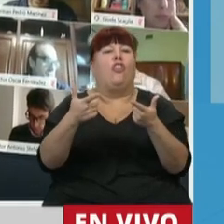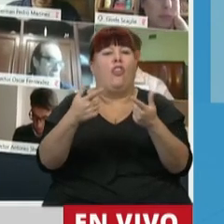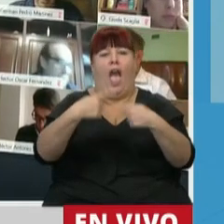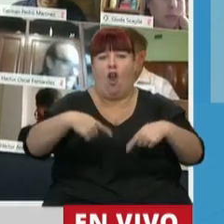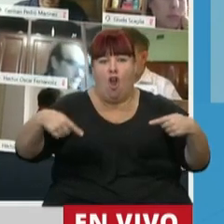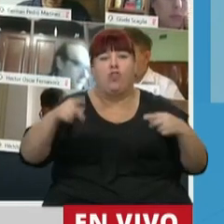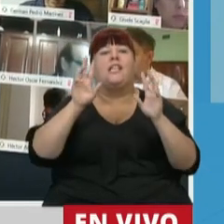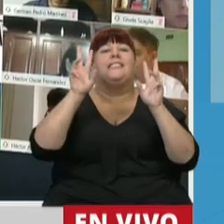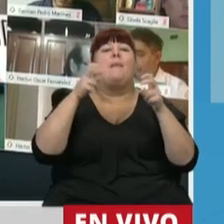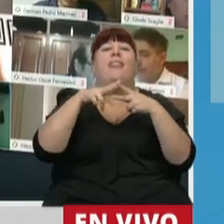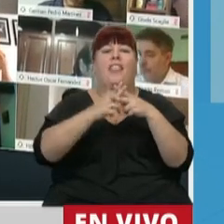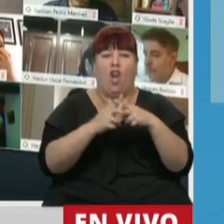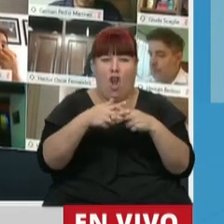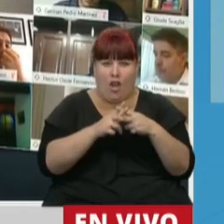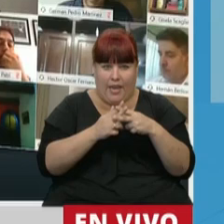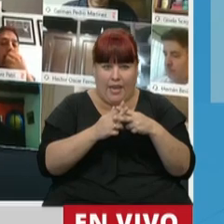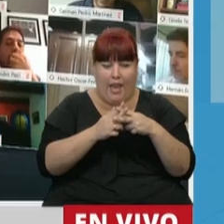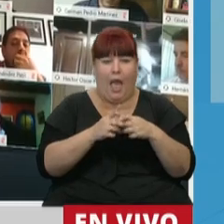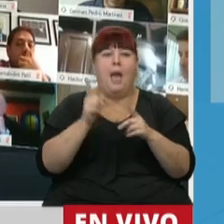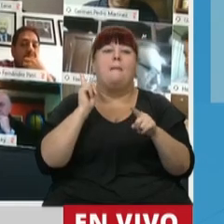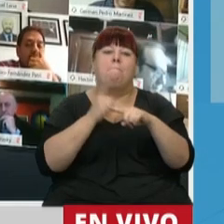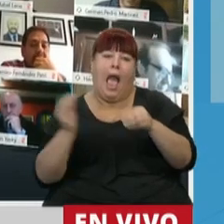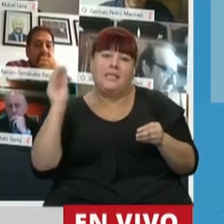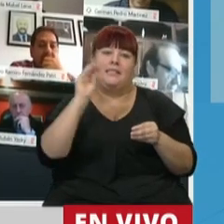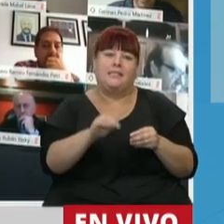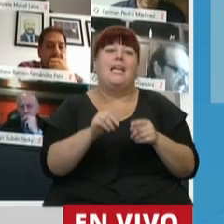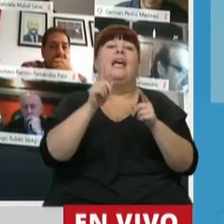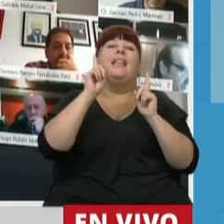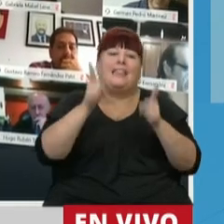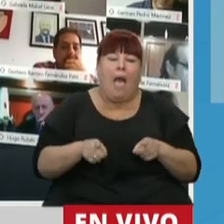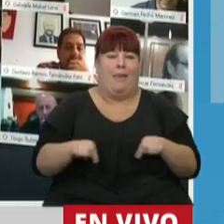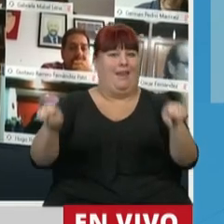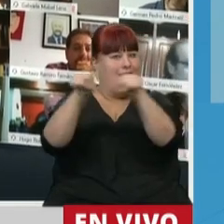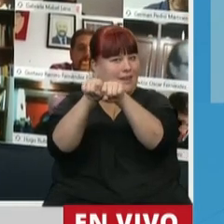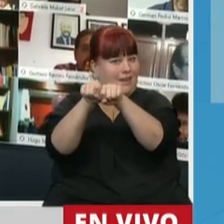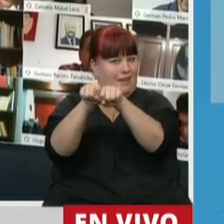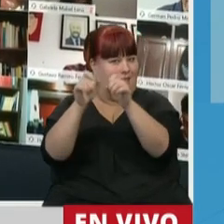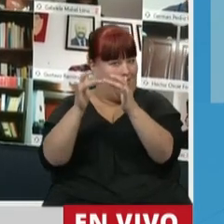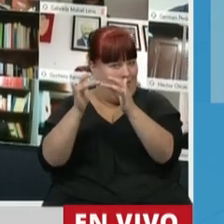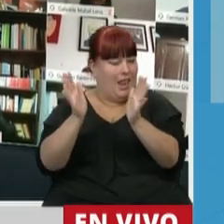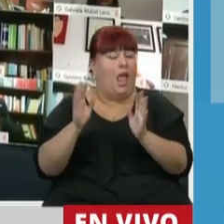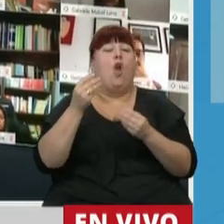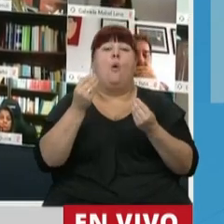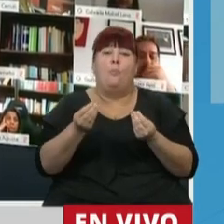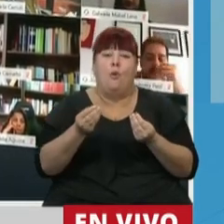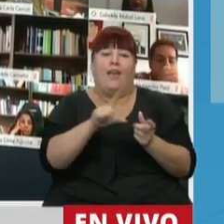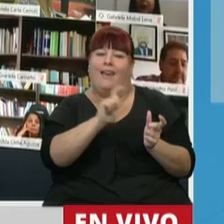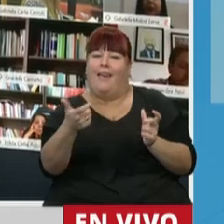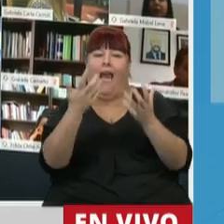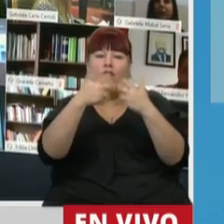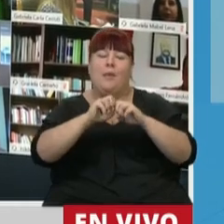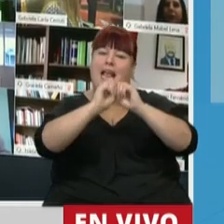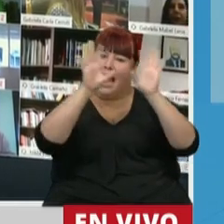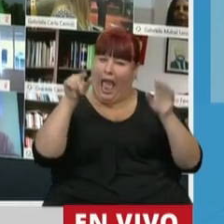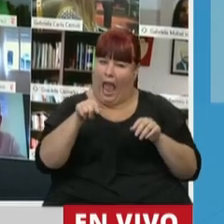recursos tecnológicos, agregamos y conectividad. Porque creo que traduce más